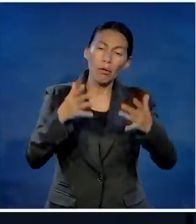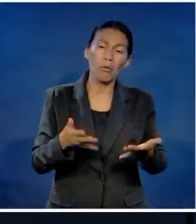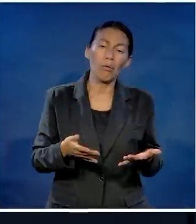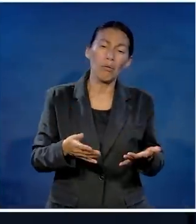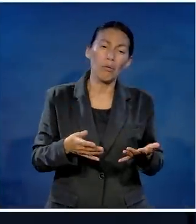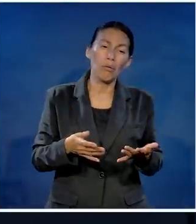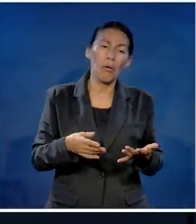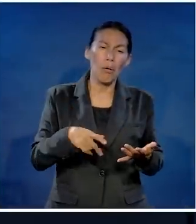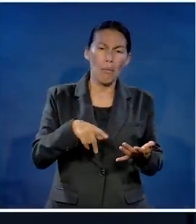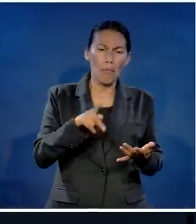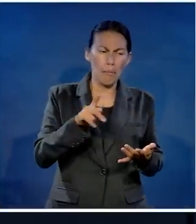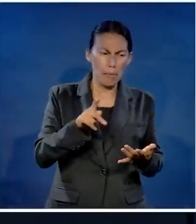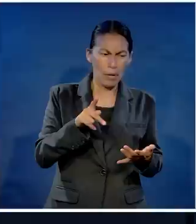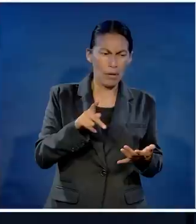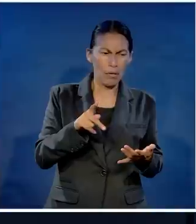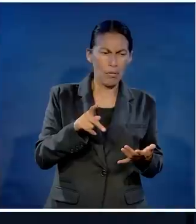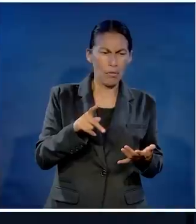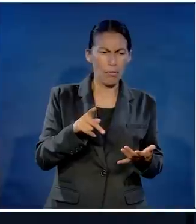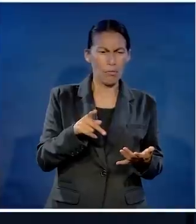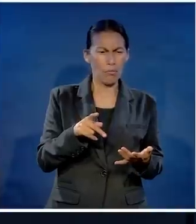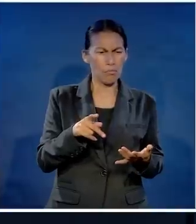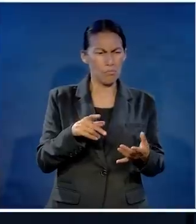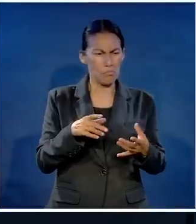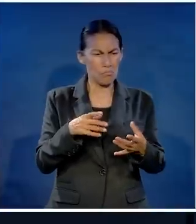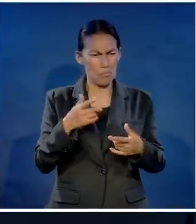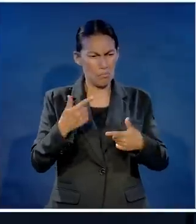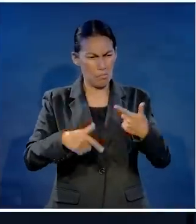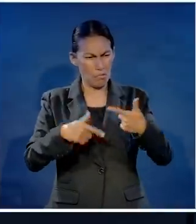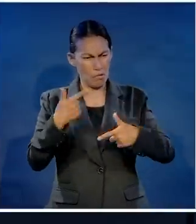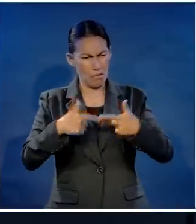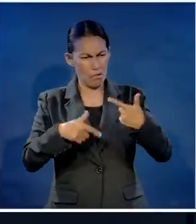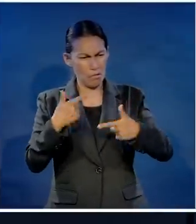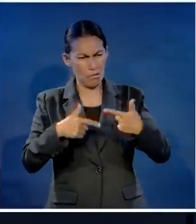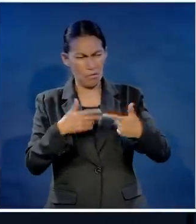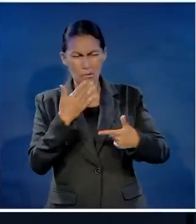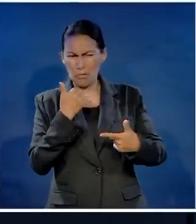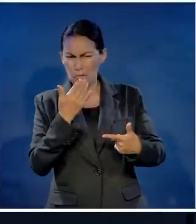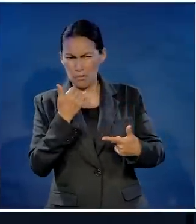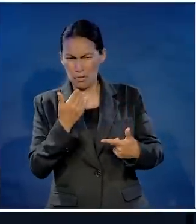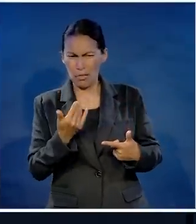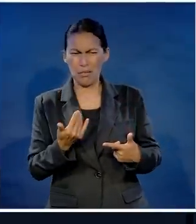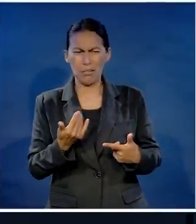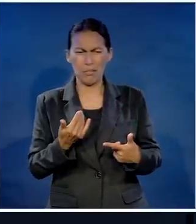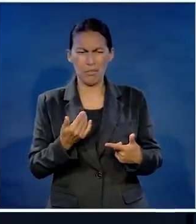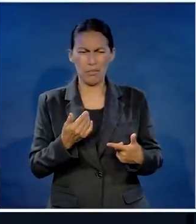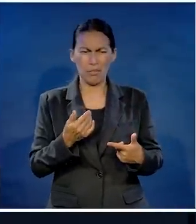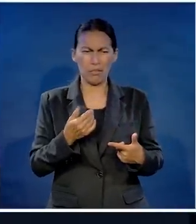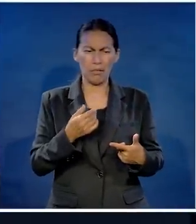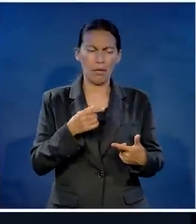sufriendo y angustiado porque por más que el ordeño no me produce leche.